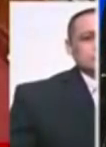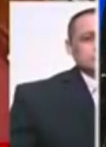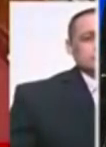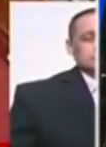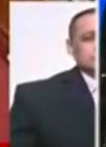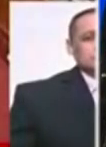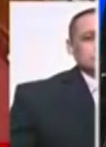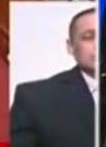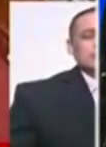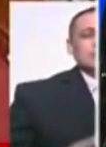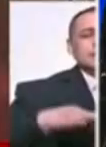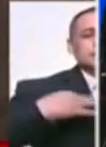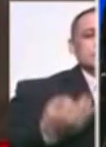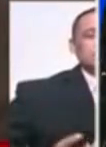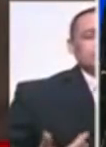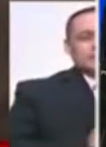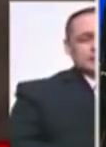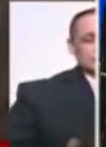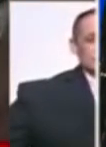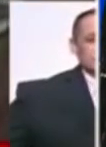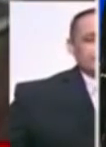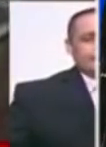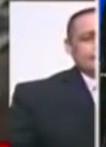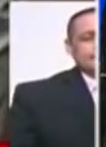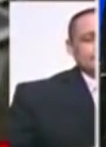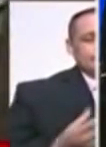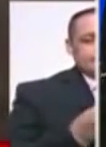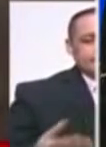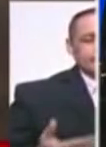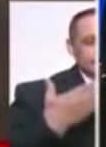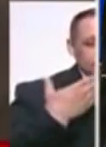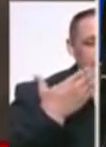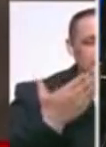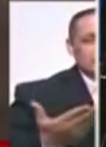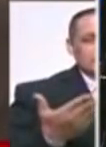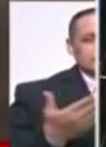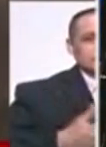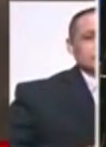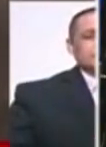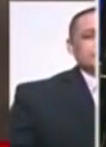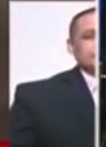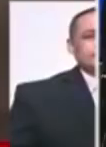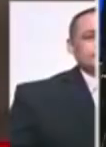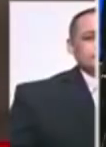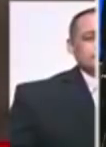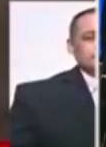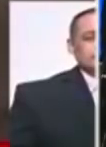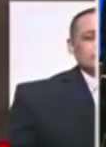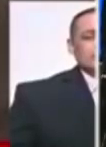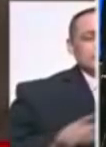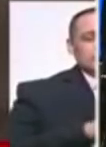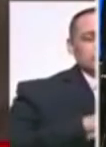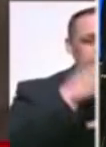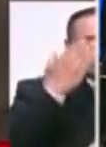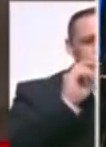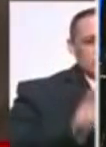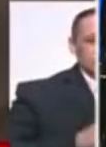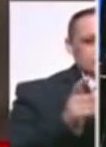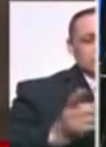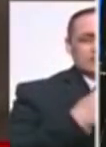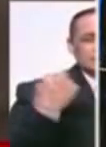centro pretenden acogerse a colaboración eficaz ahora que están siendo capturados. Entonces, ¿cuál es la estrategia legal?